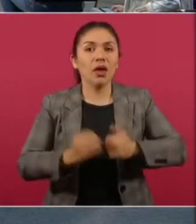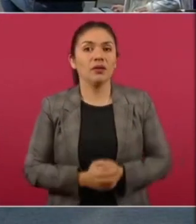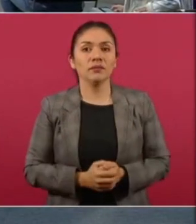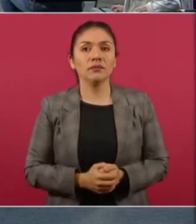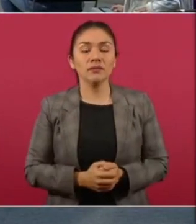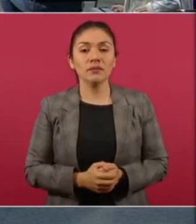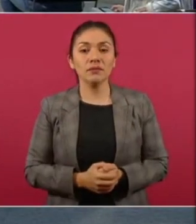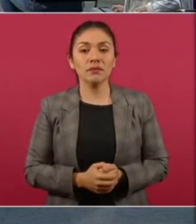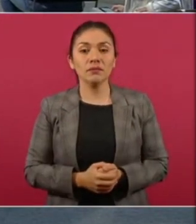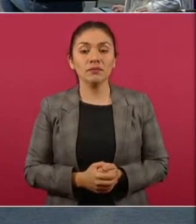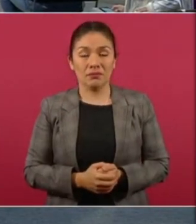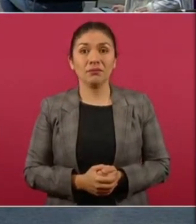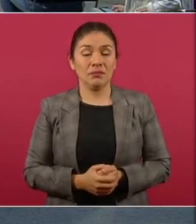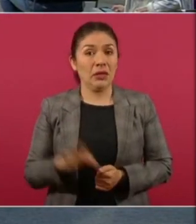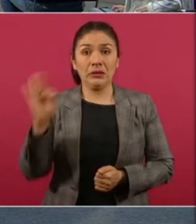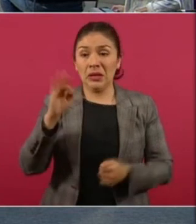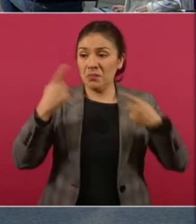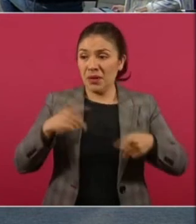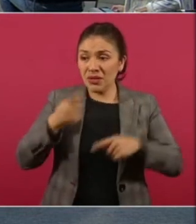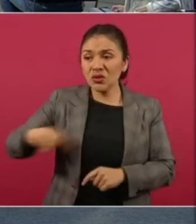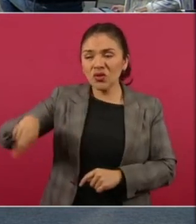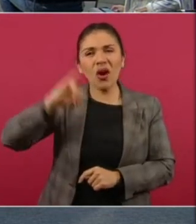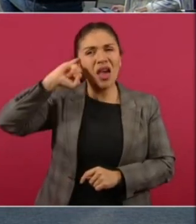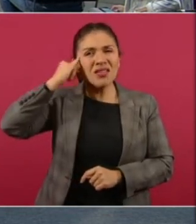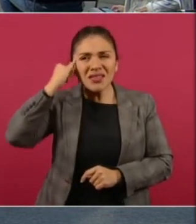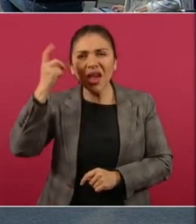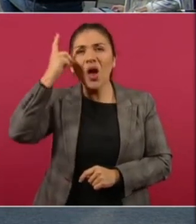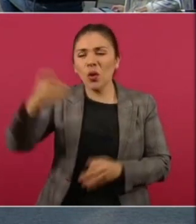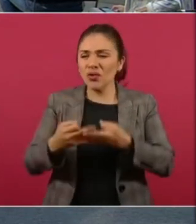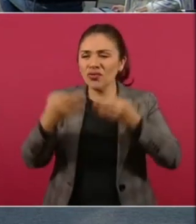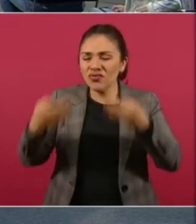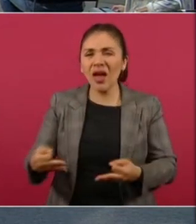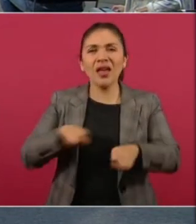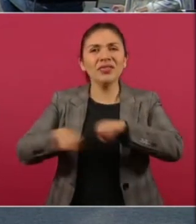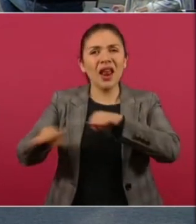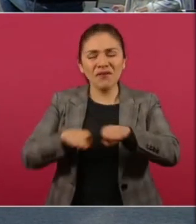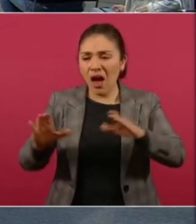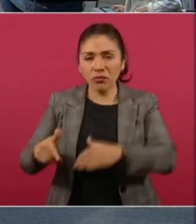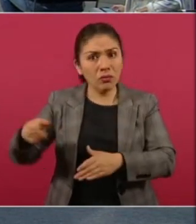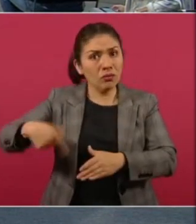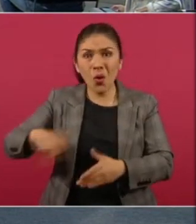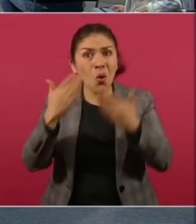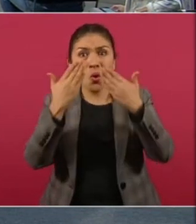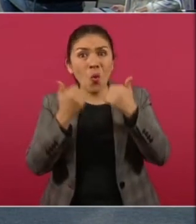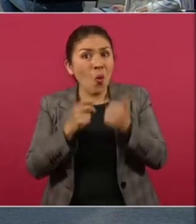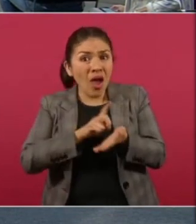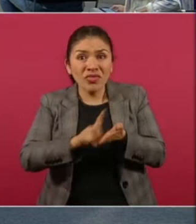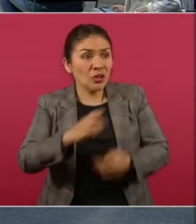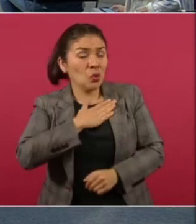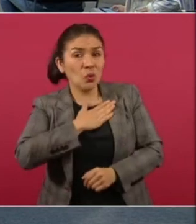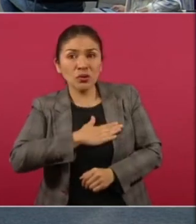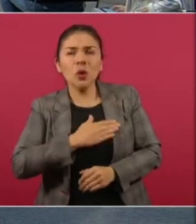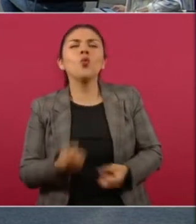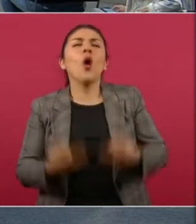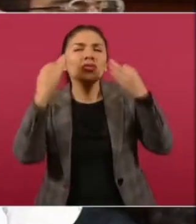Y si estos ejidatarios indígenas, comuneros, no tienen el derecho a la justicia por